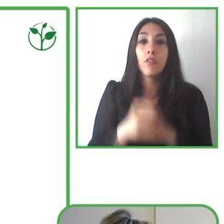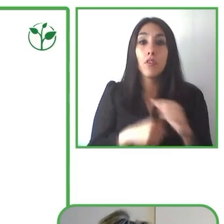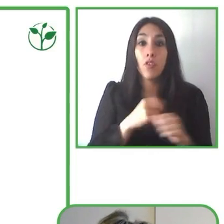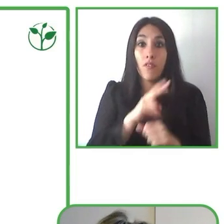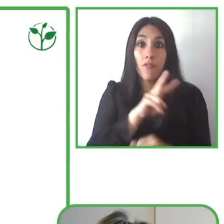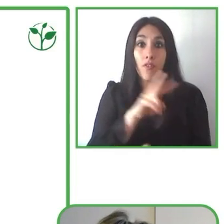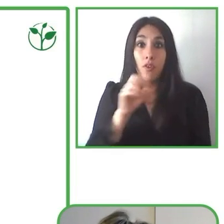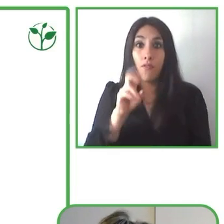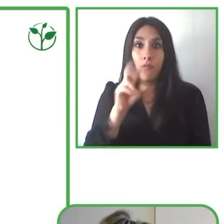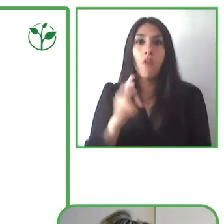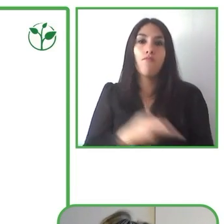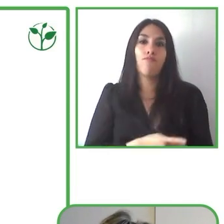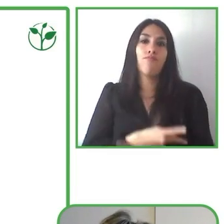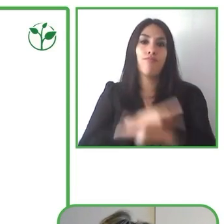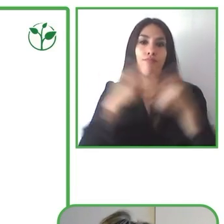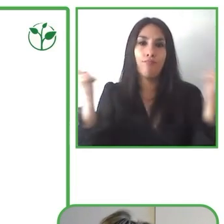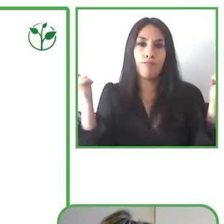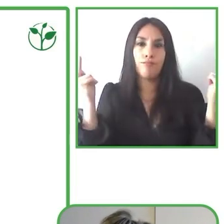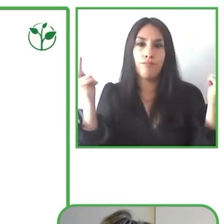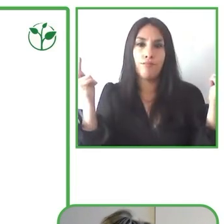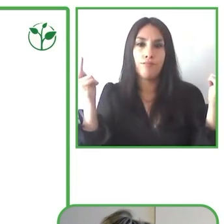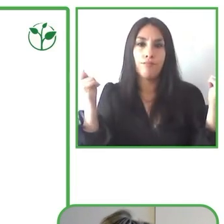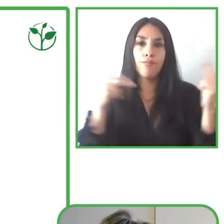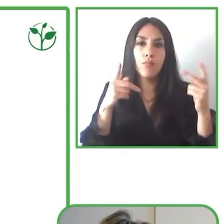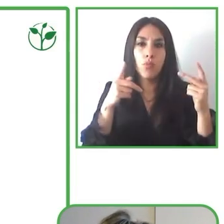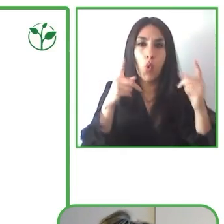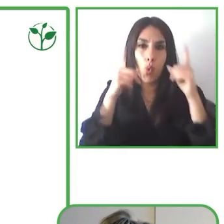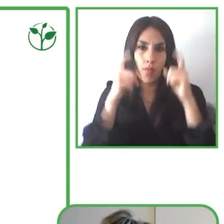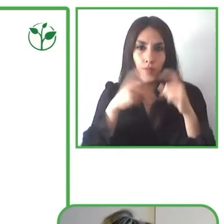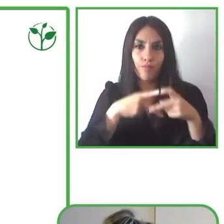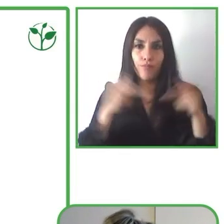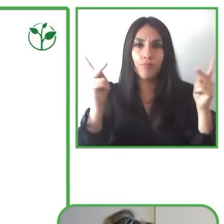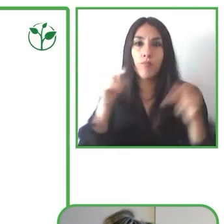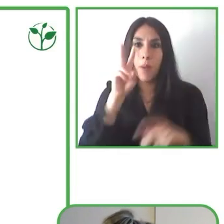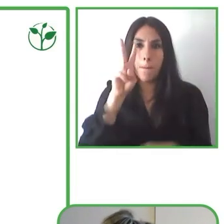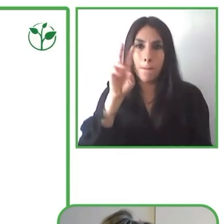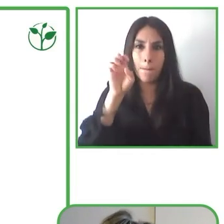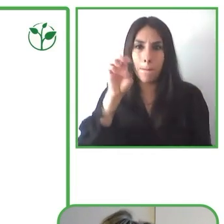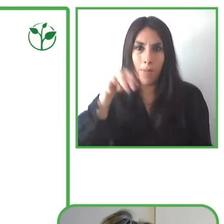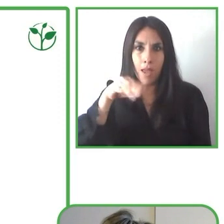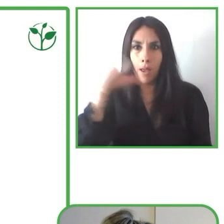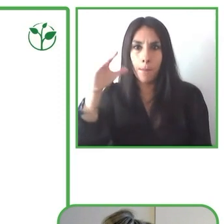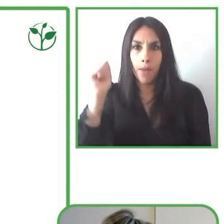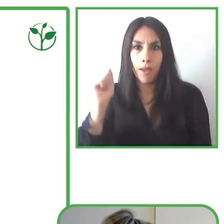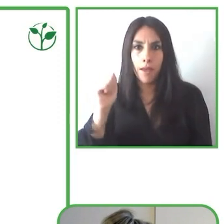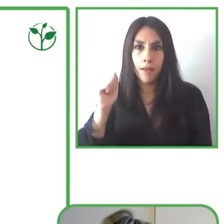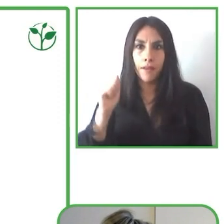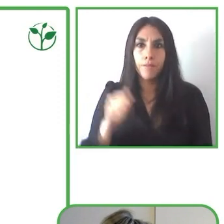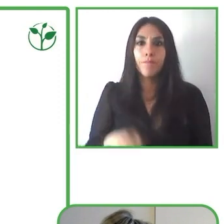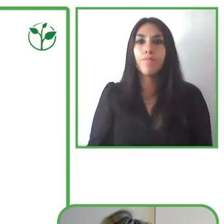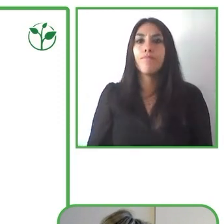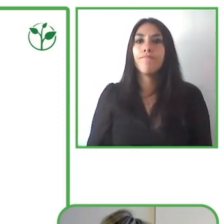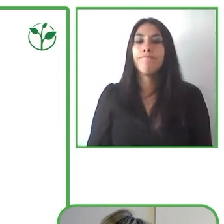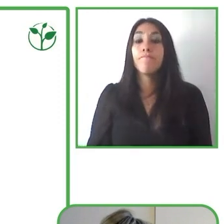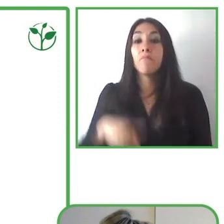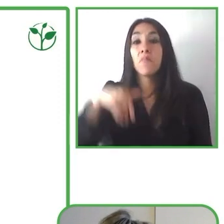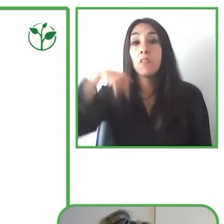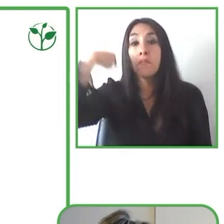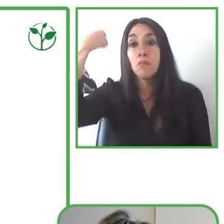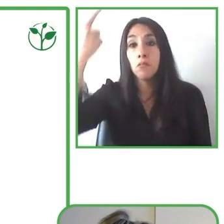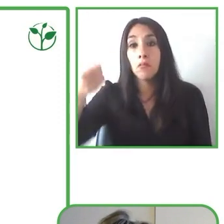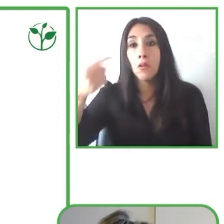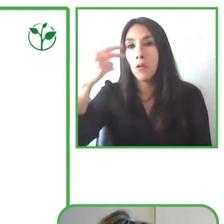en pocos días. En marzo de 2020, Brasil decretó el aislamiento